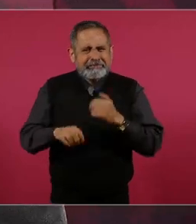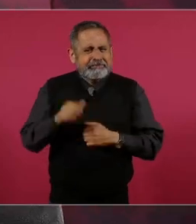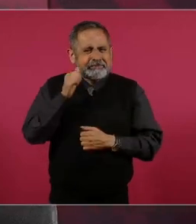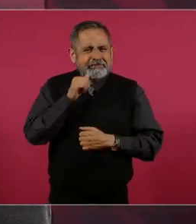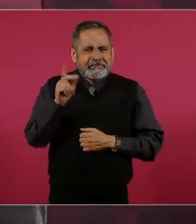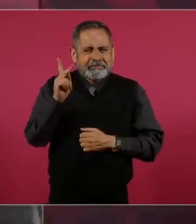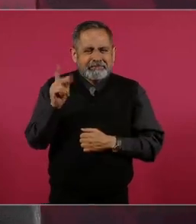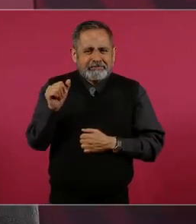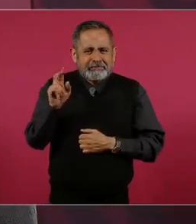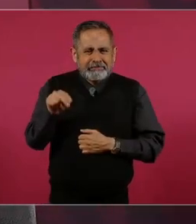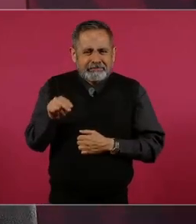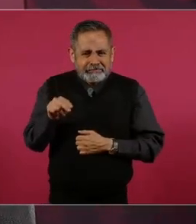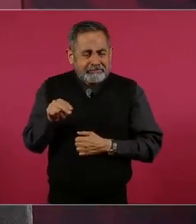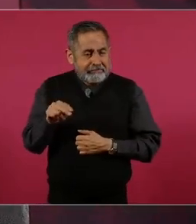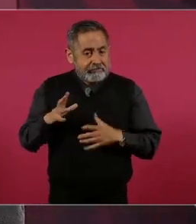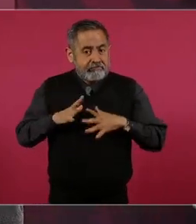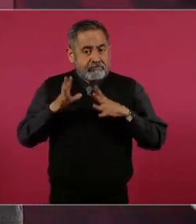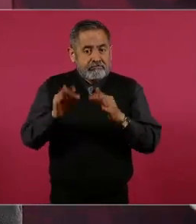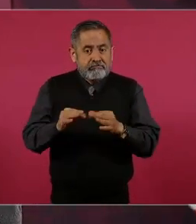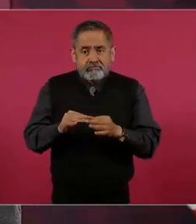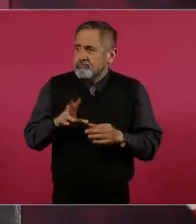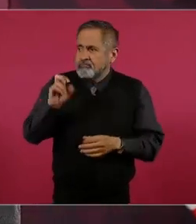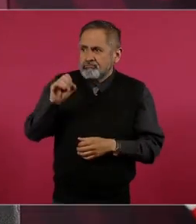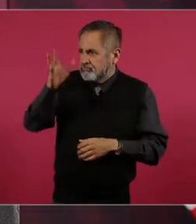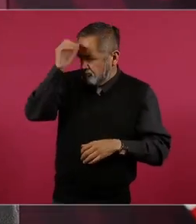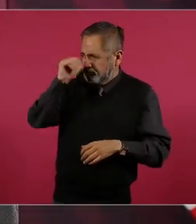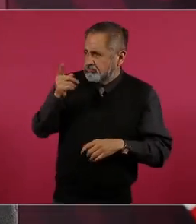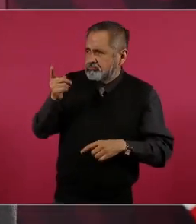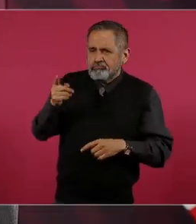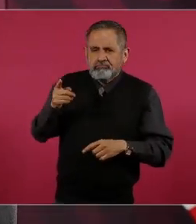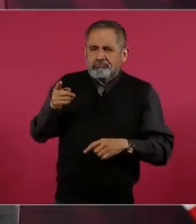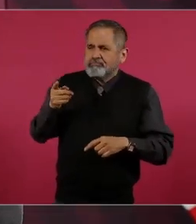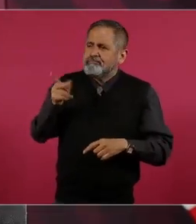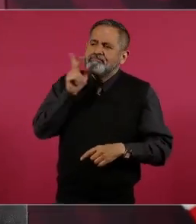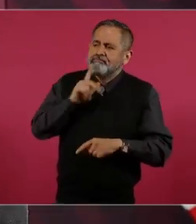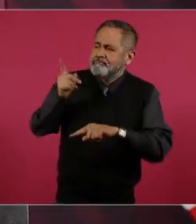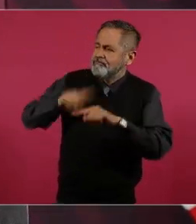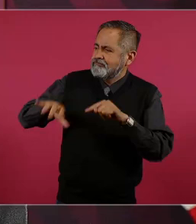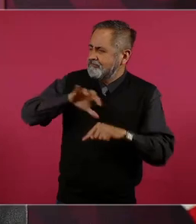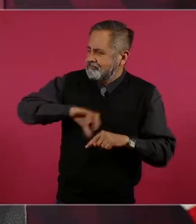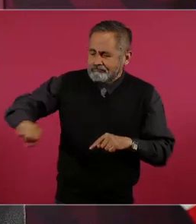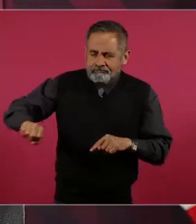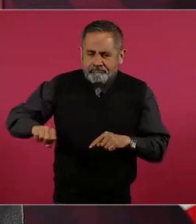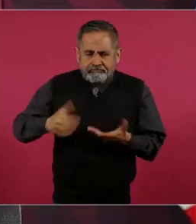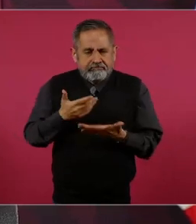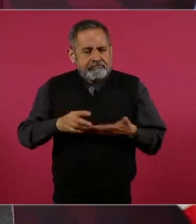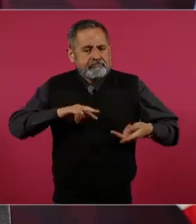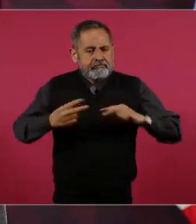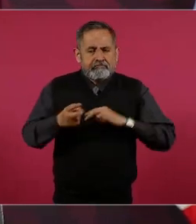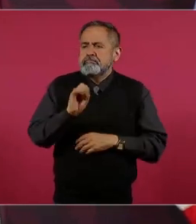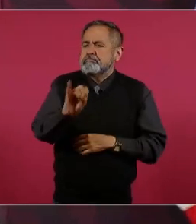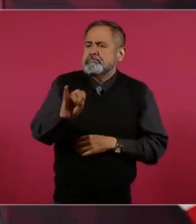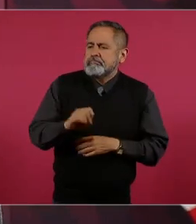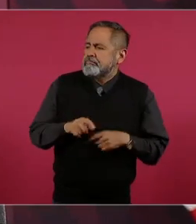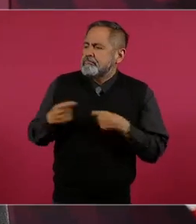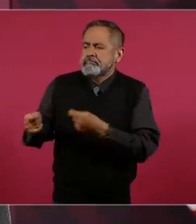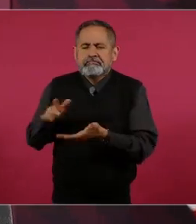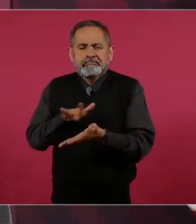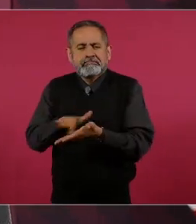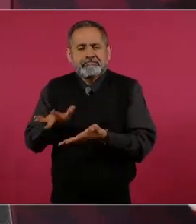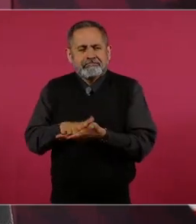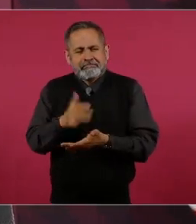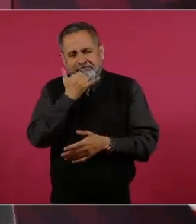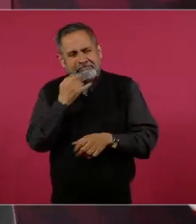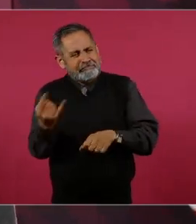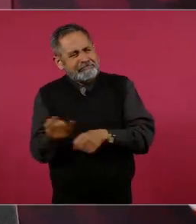contra de la expropiación petrolera, siempre buscó privatizar la industria